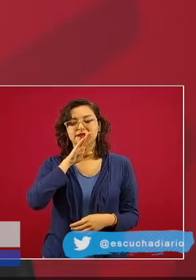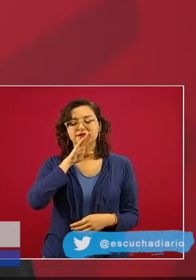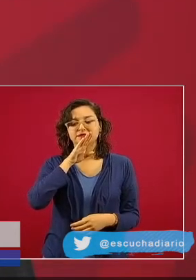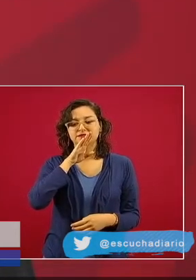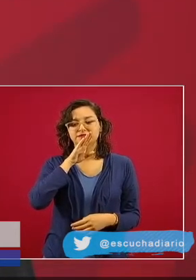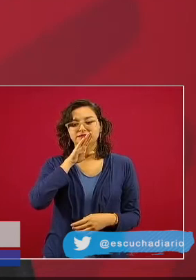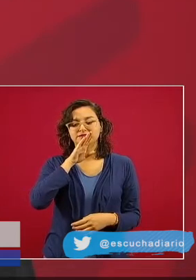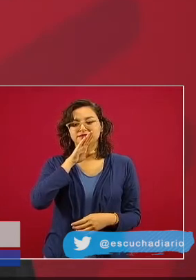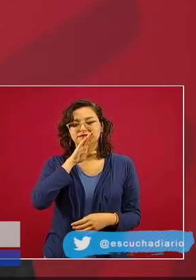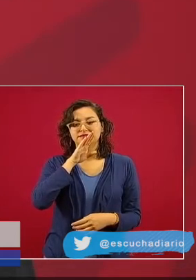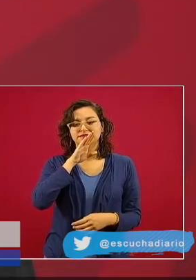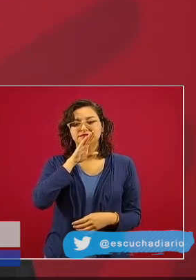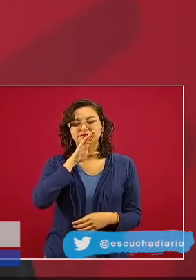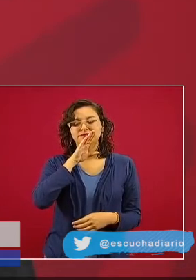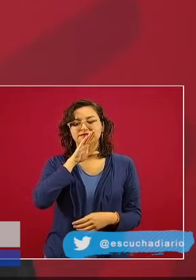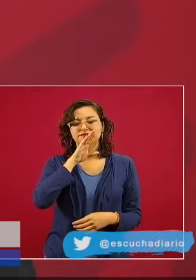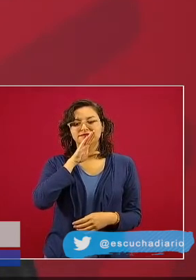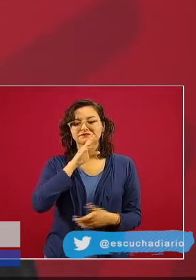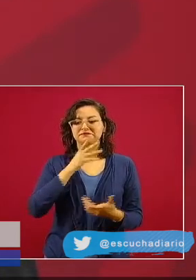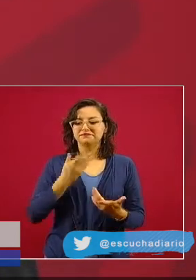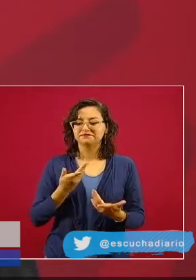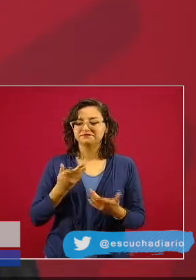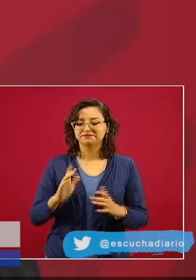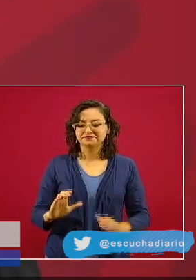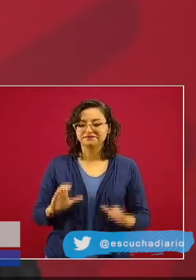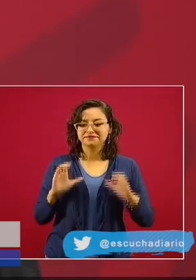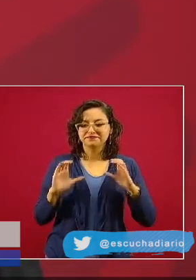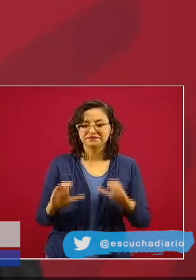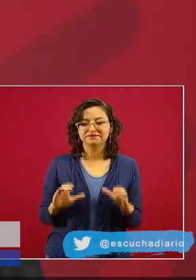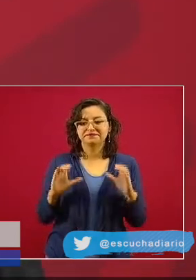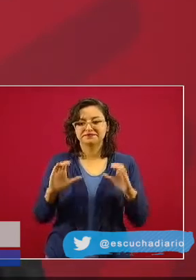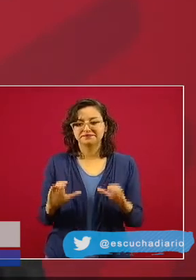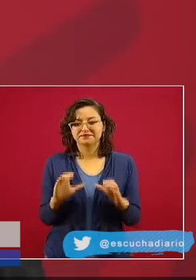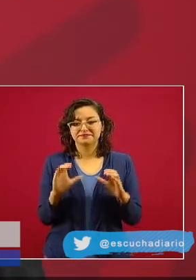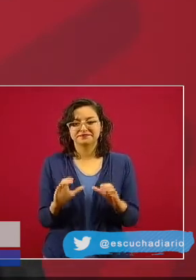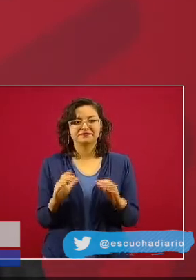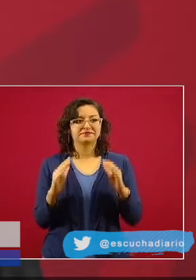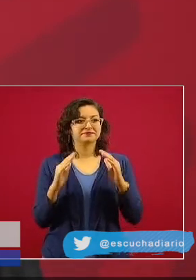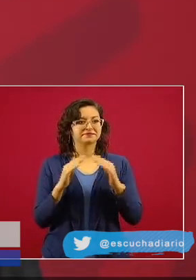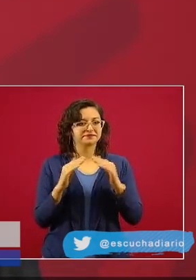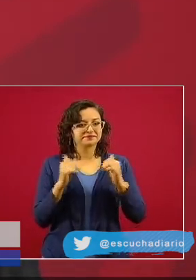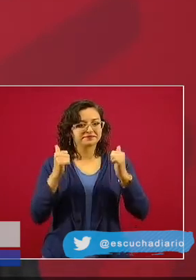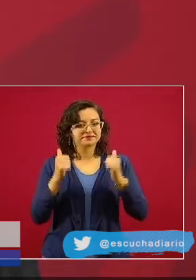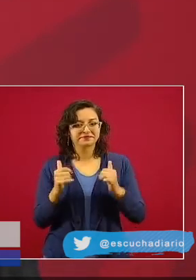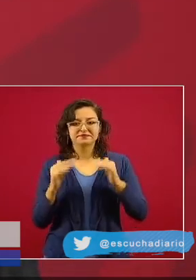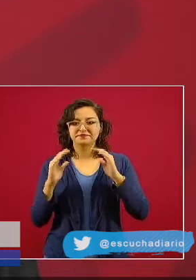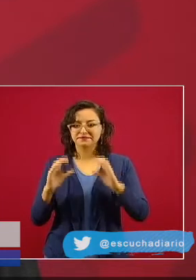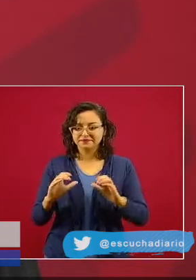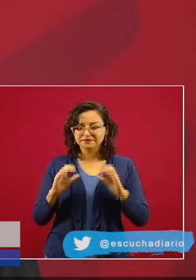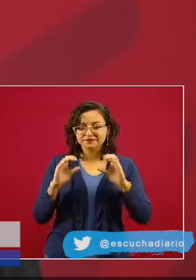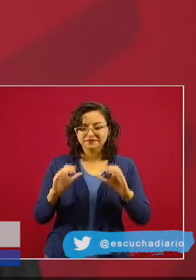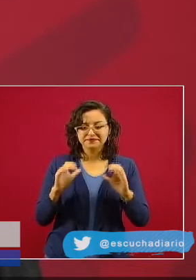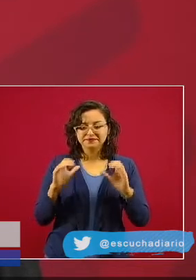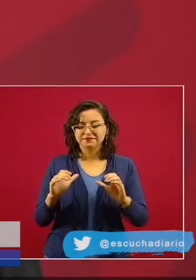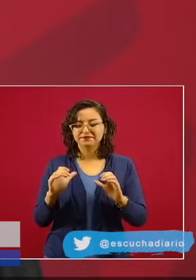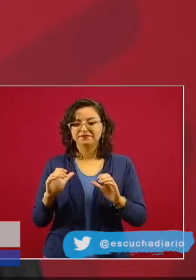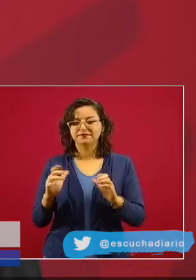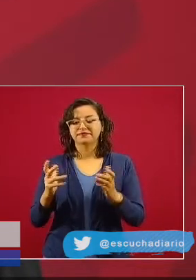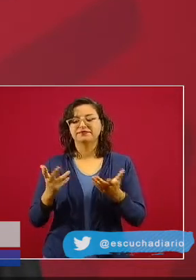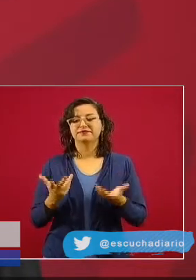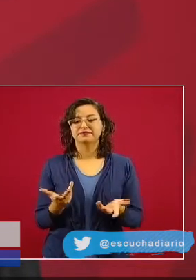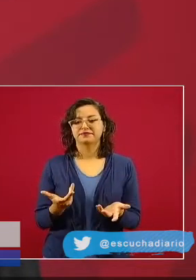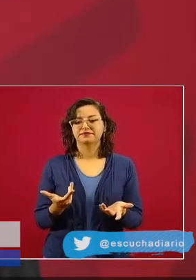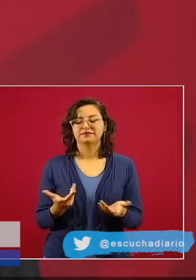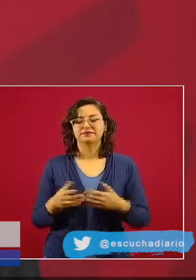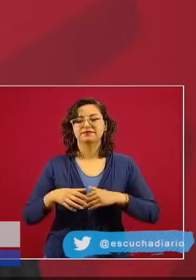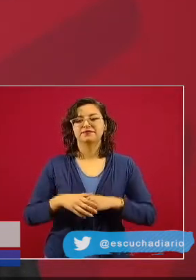crisis sanitaria. El presidente informa que el tratamiento que se le ha dado a la pandemia en México hasta el momento ha sido exitoso. Aprovecha para enviar